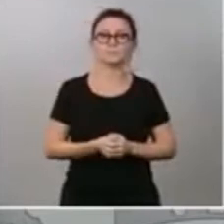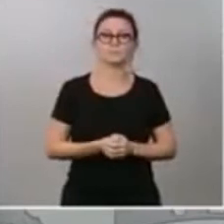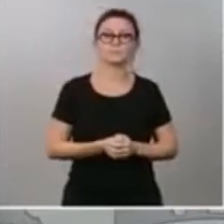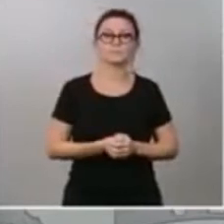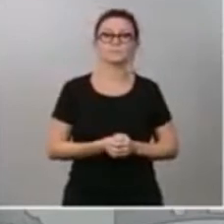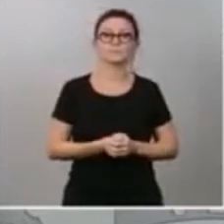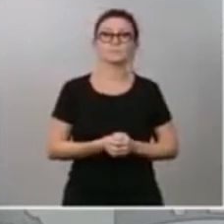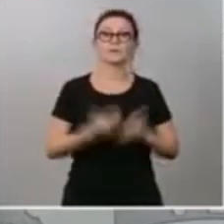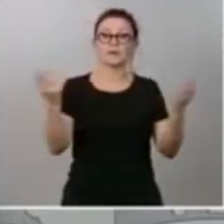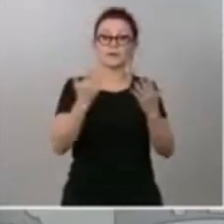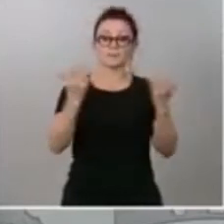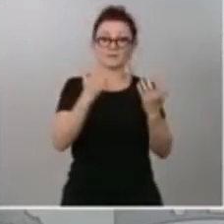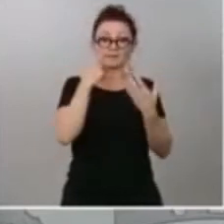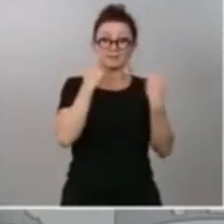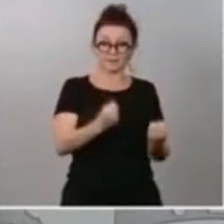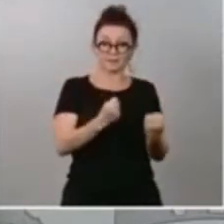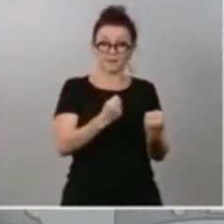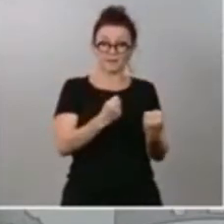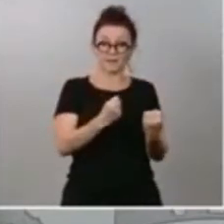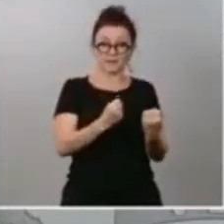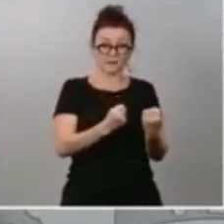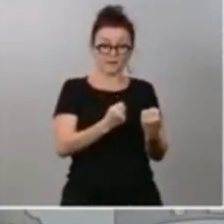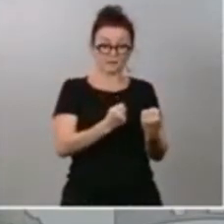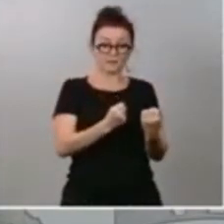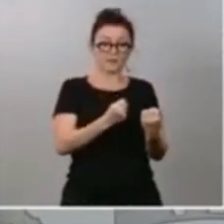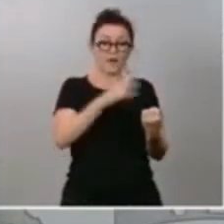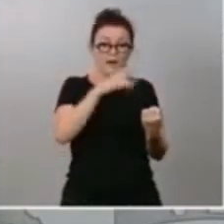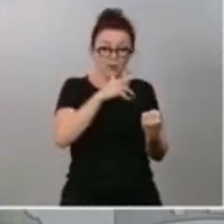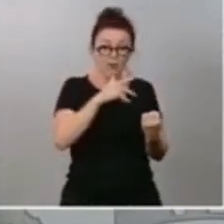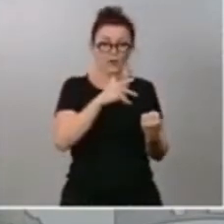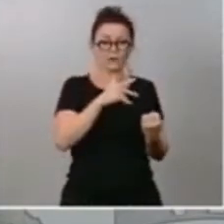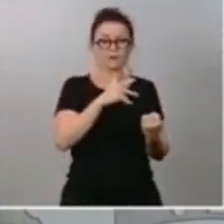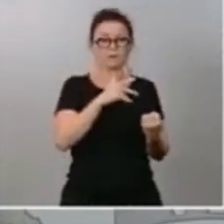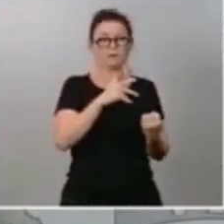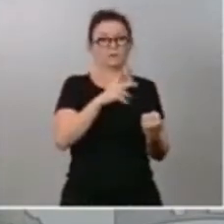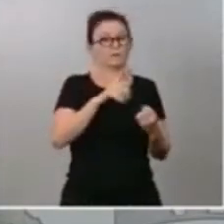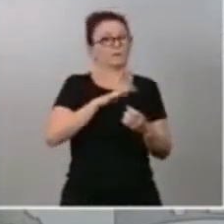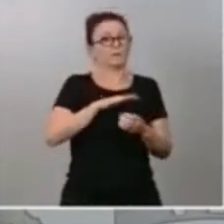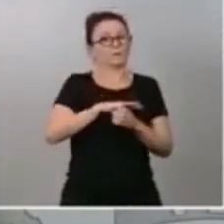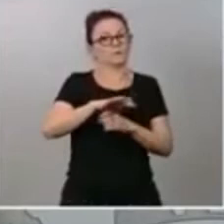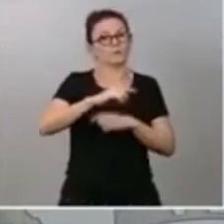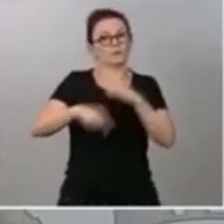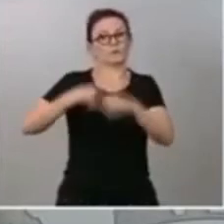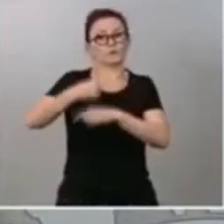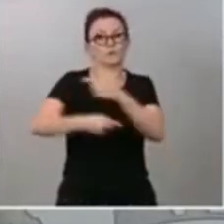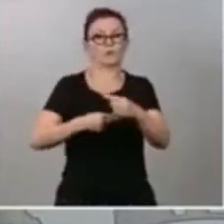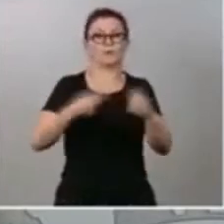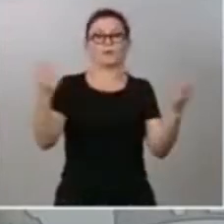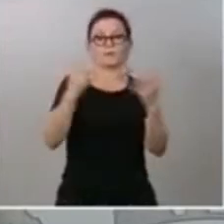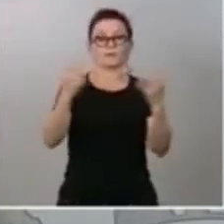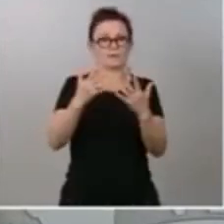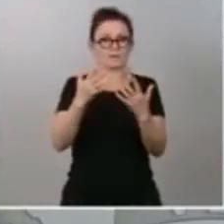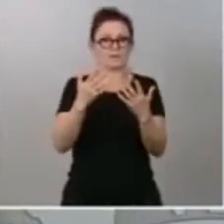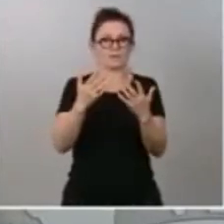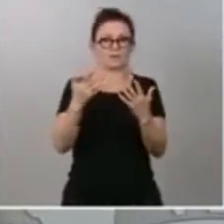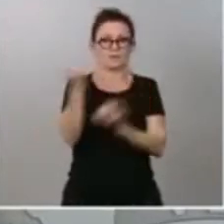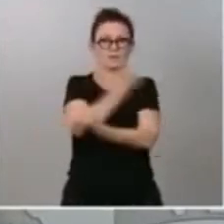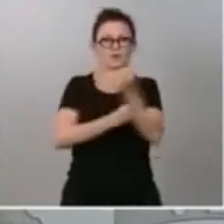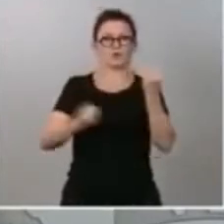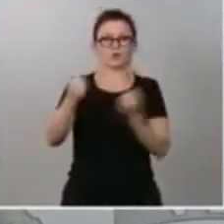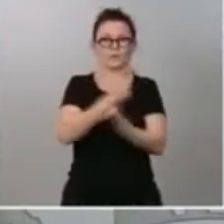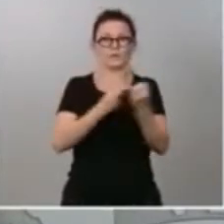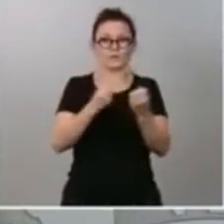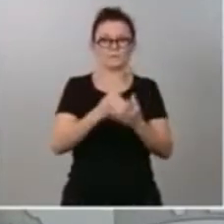inmersos, como saben ustedes, en una emergencia económica y social derivada de la emergencia sanitaria del COVID. Siempre he sido